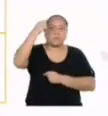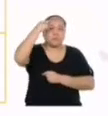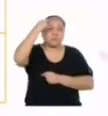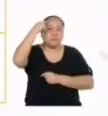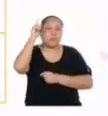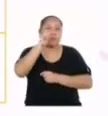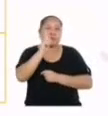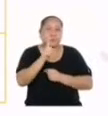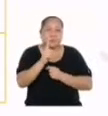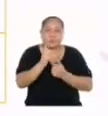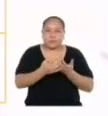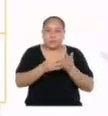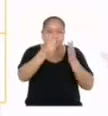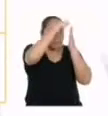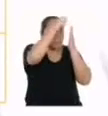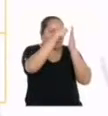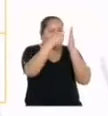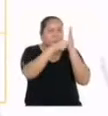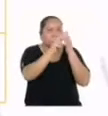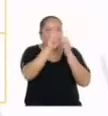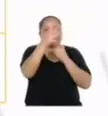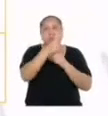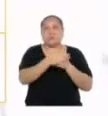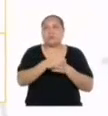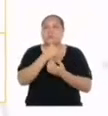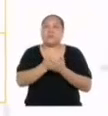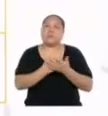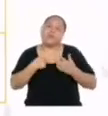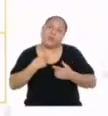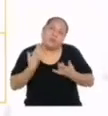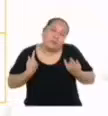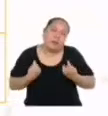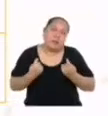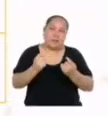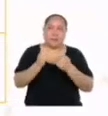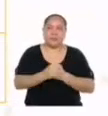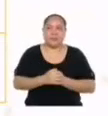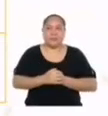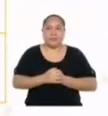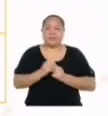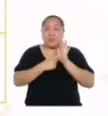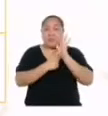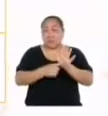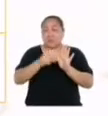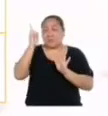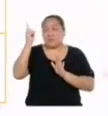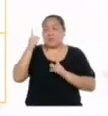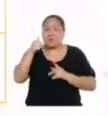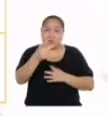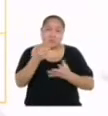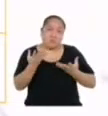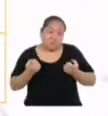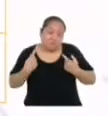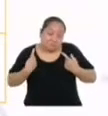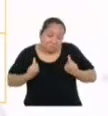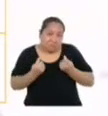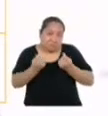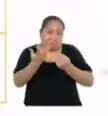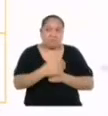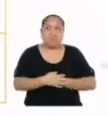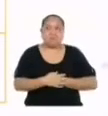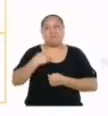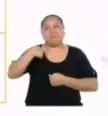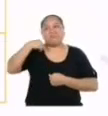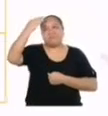nadie debería dejar de hacerlo, por lo que la tercera opción es, lo intenté, para mostrarle a tu profesor que tuviste la intención de lograrlo.